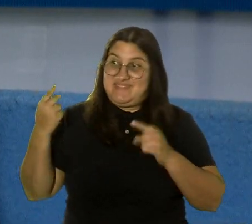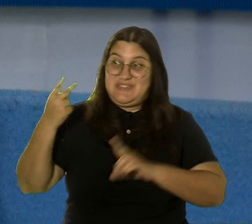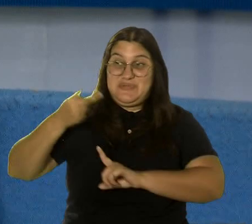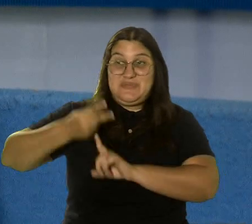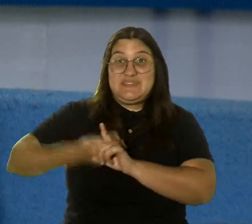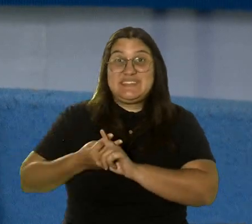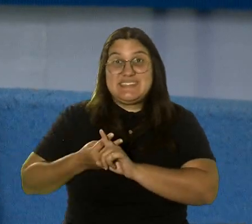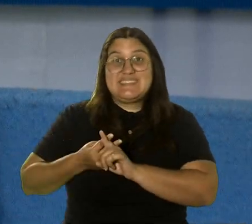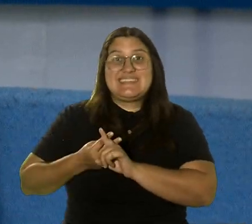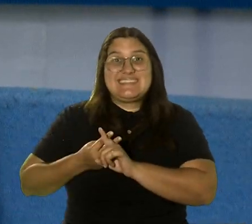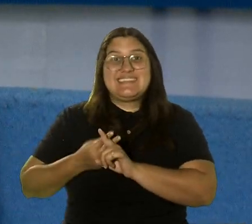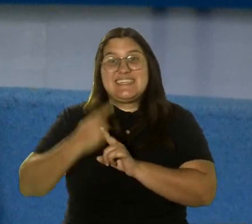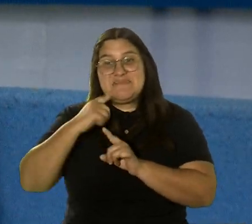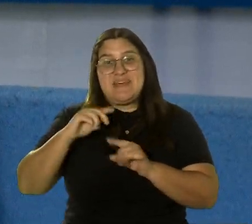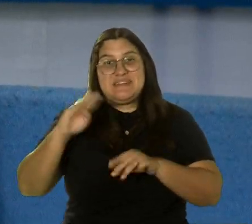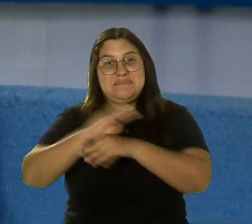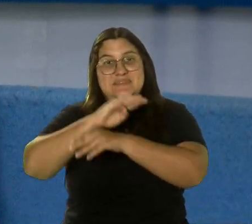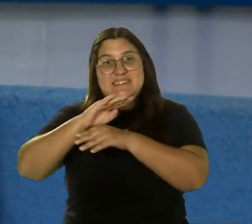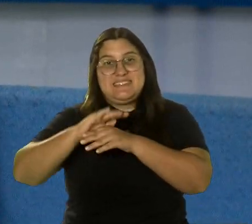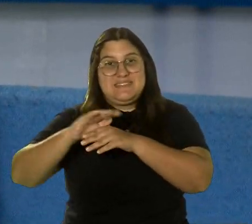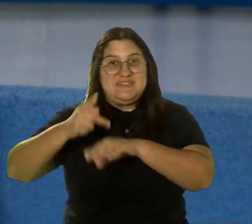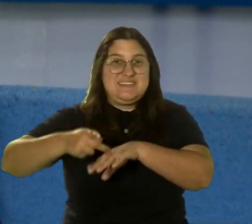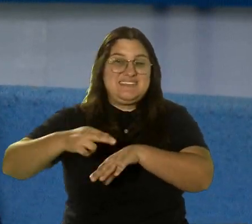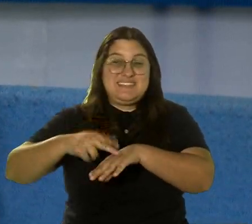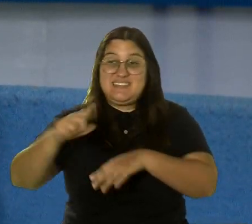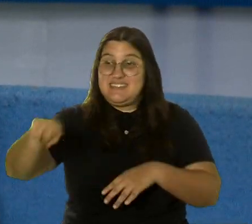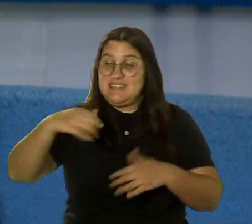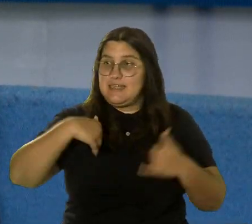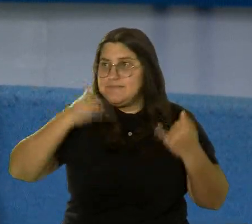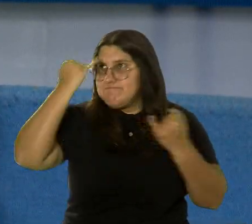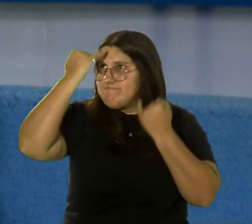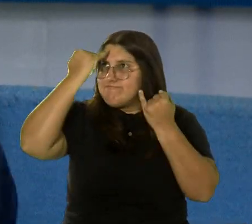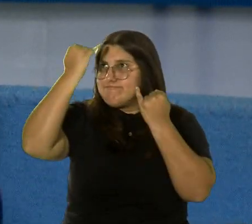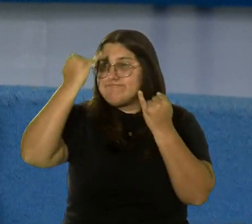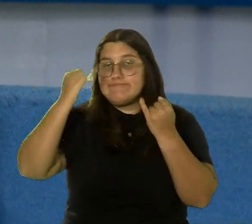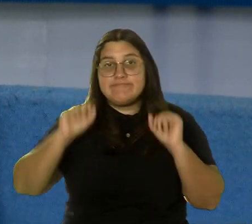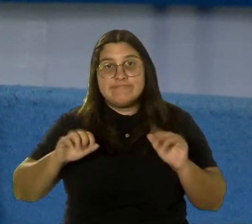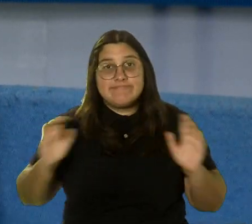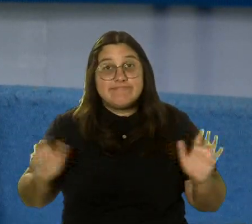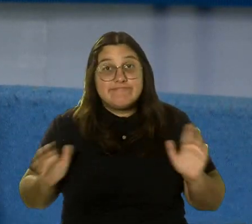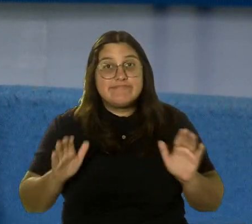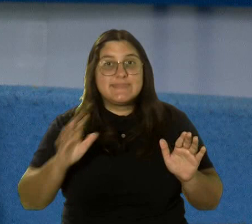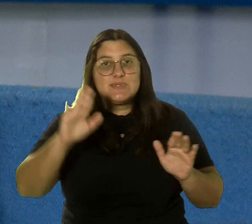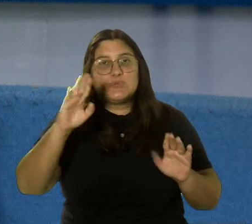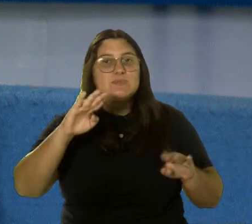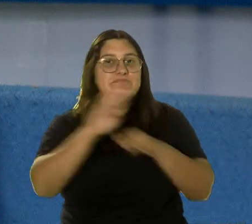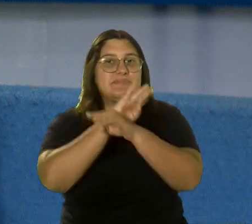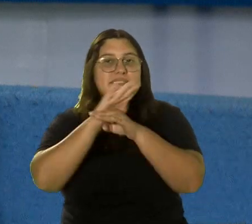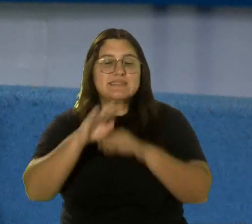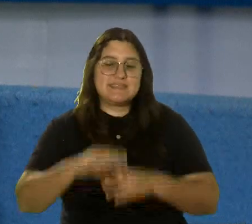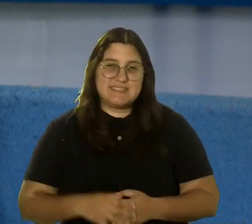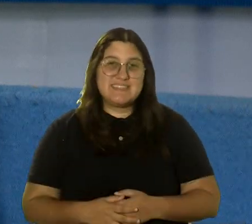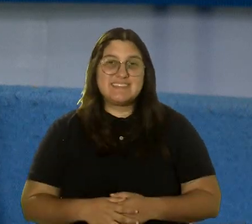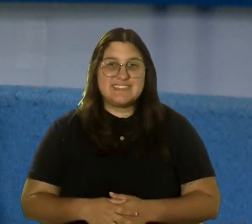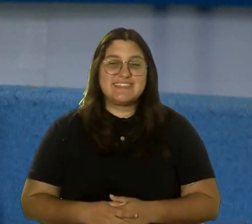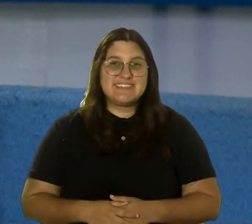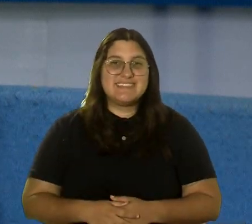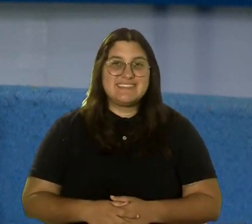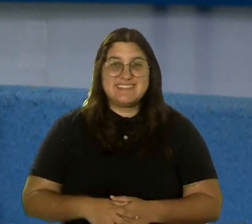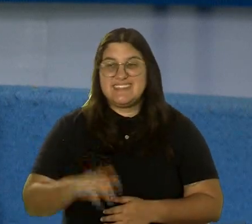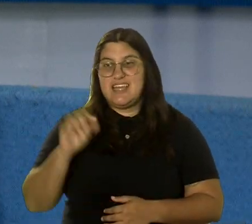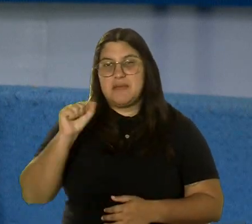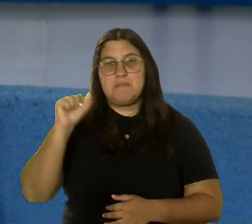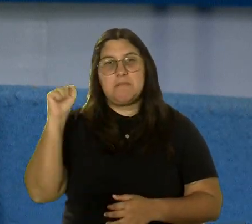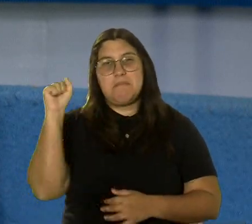abrió una convocatoria para empresarios puertorriqueños que tengan una idea de acelerar su negocio, ¿verdad? Y se va a estar teniendo un pitch de esas